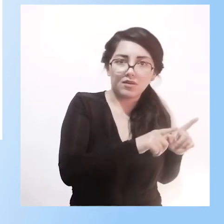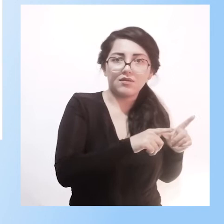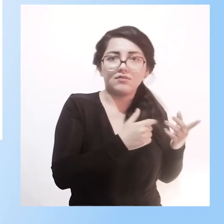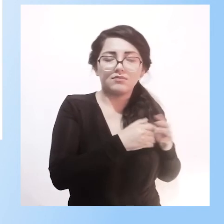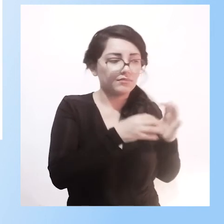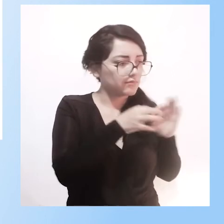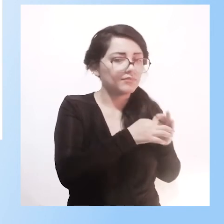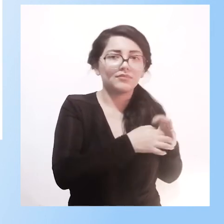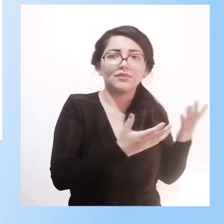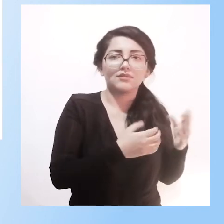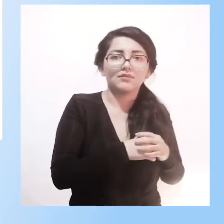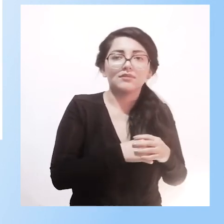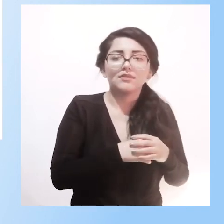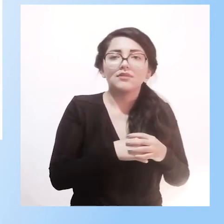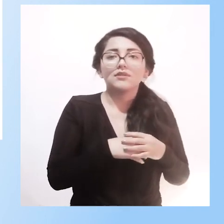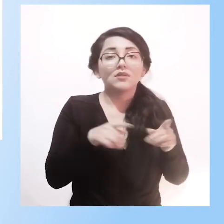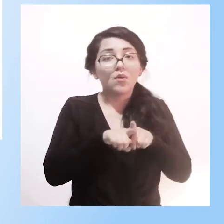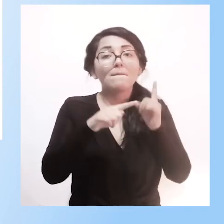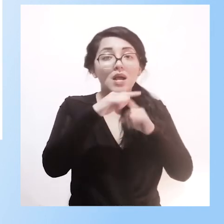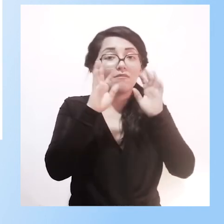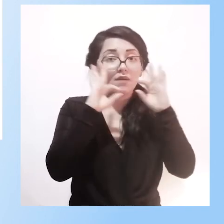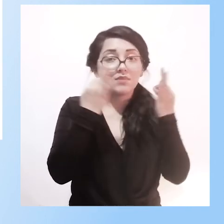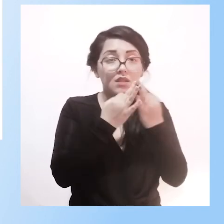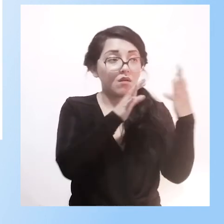y trabajamos también mucho con las familias